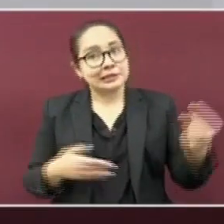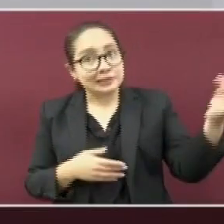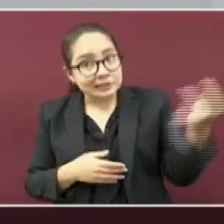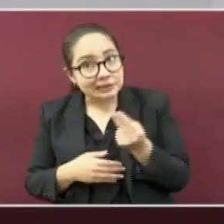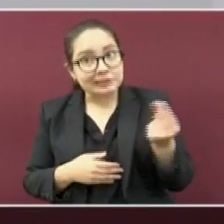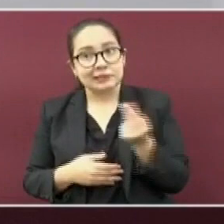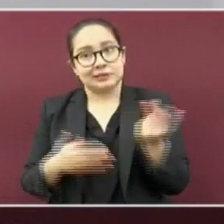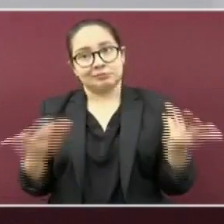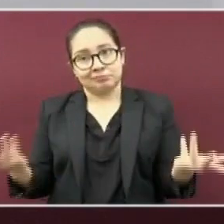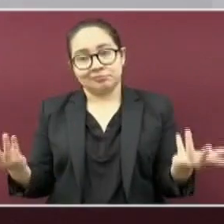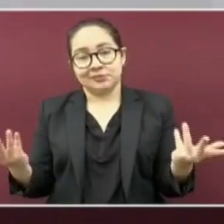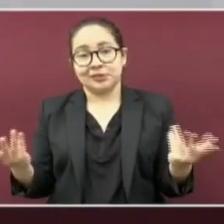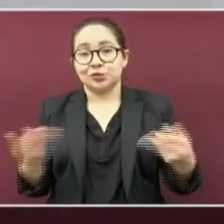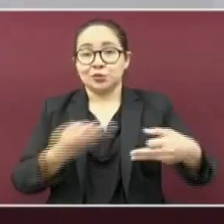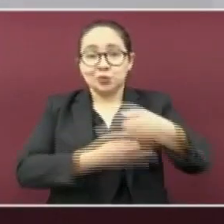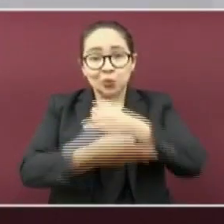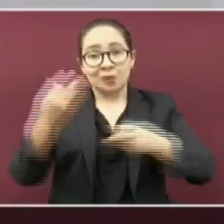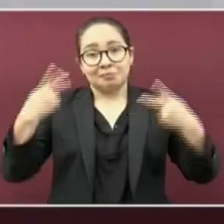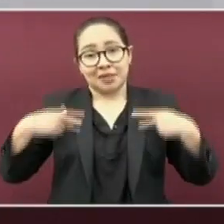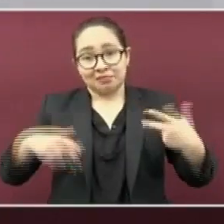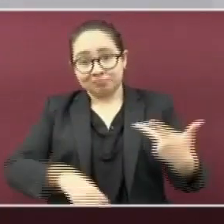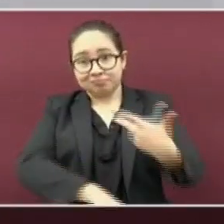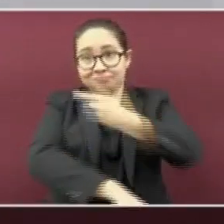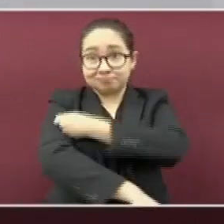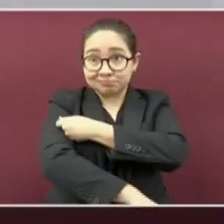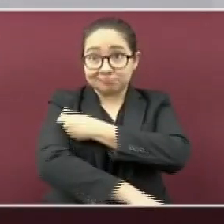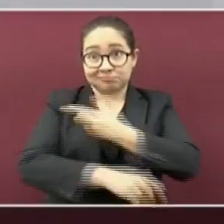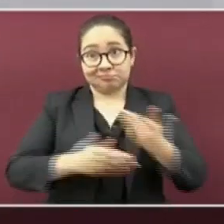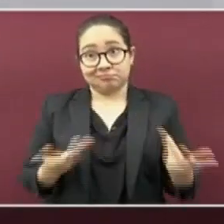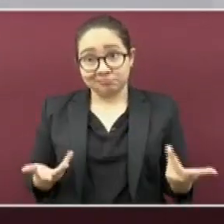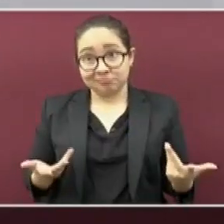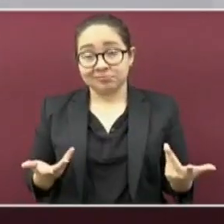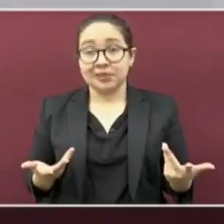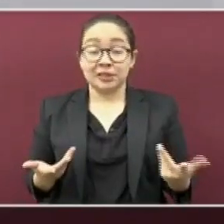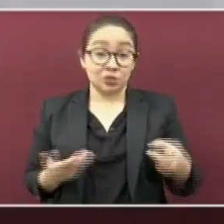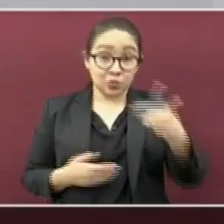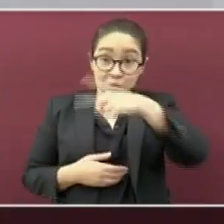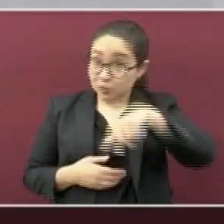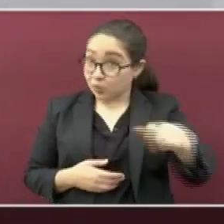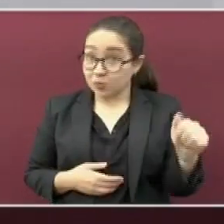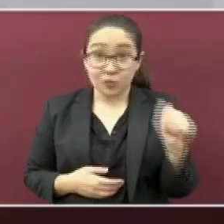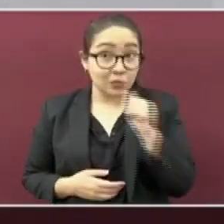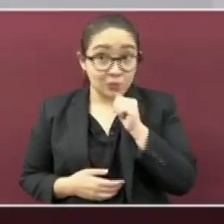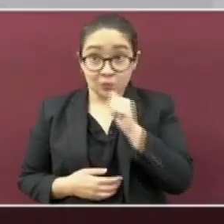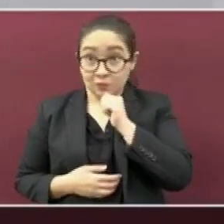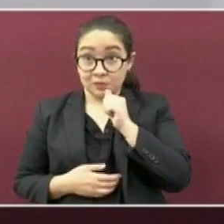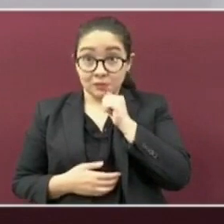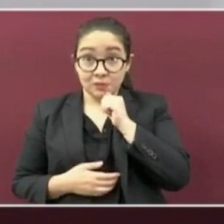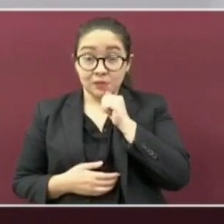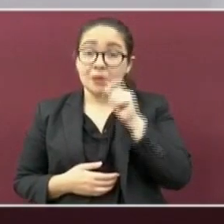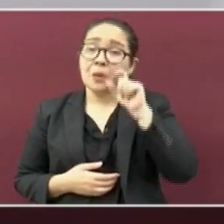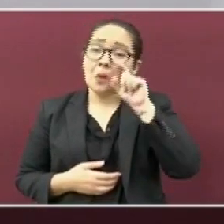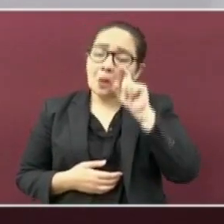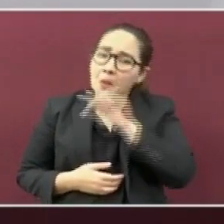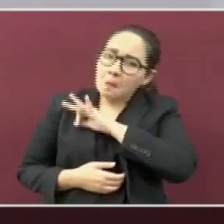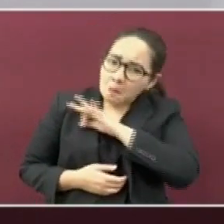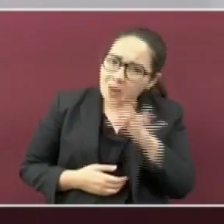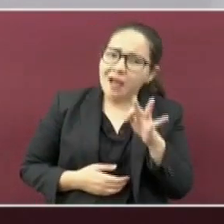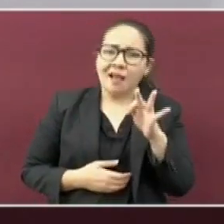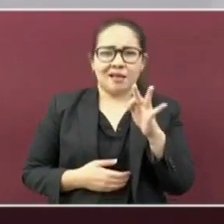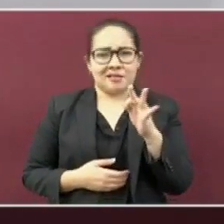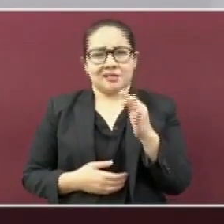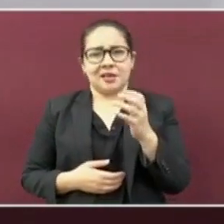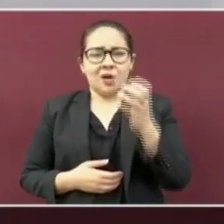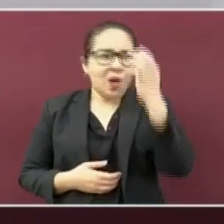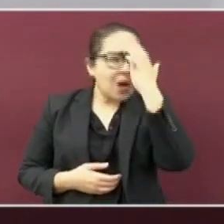que se vacunen contra COVID-19. Si aún no lo han hecho, busquen las jornadas de